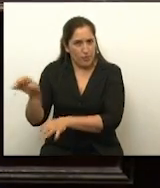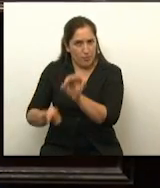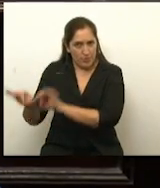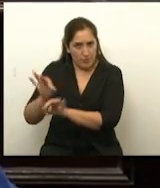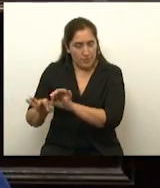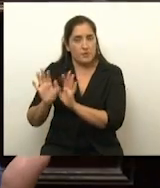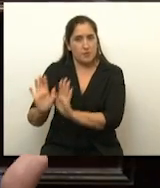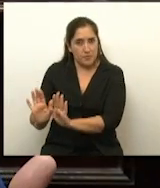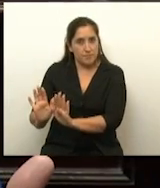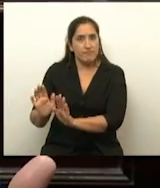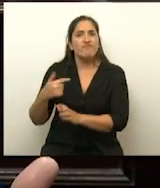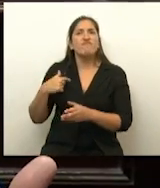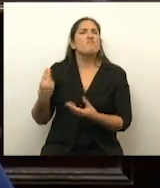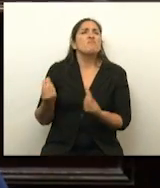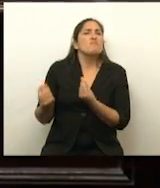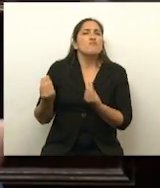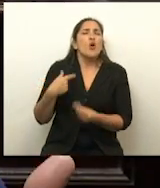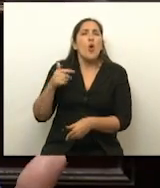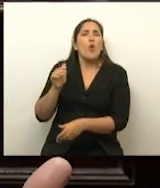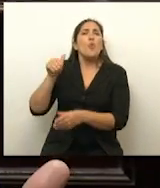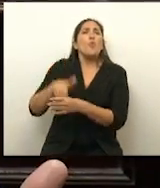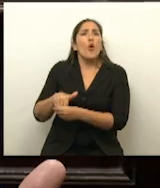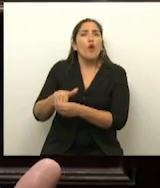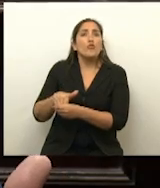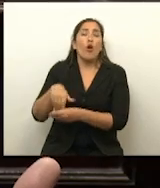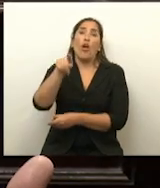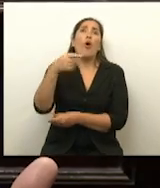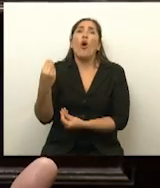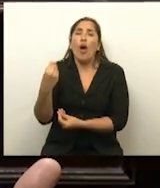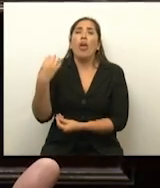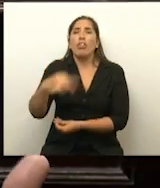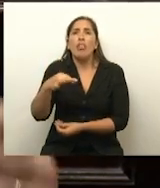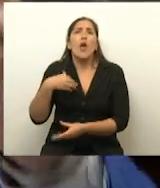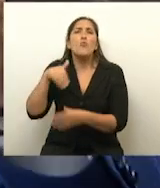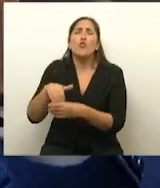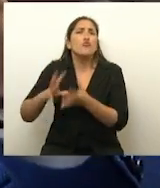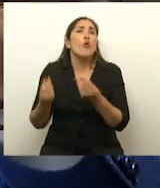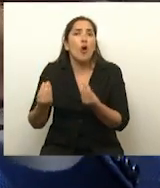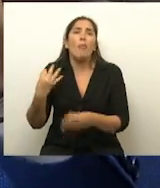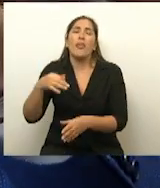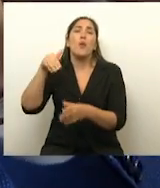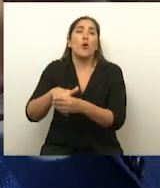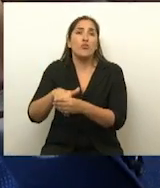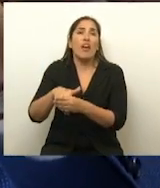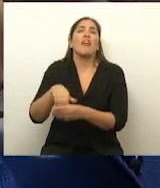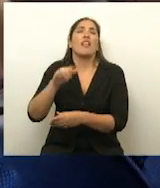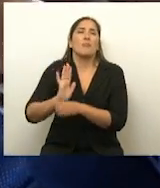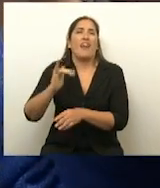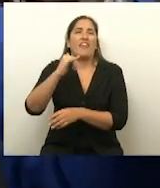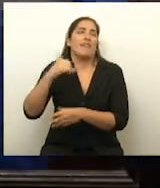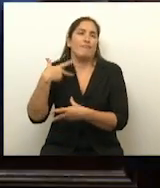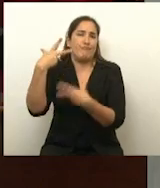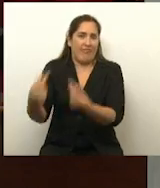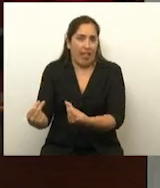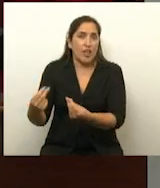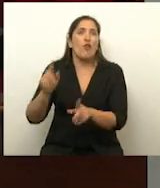¿cuál es el significado de nuestro voto? Tienen que votar por la negativa. Por la negativa. Porque estamos votando el dictamen del Senado. Gracias. O sea